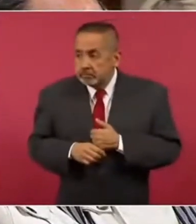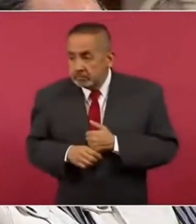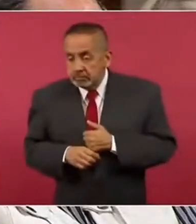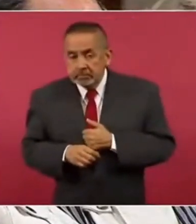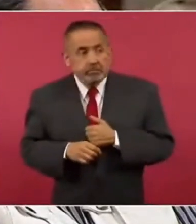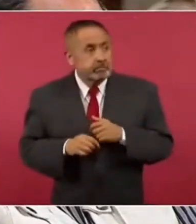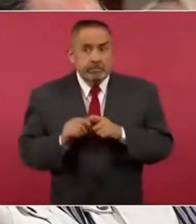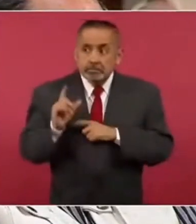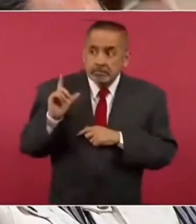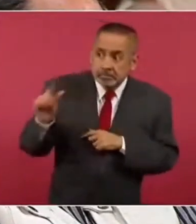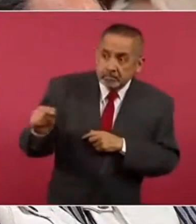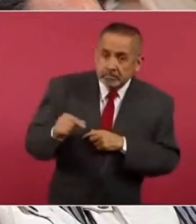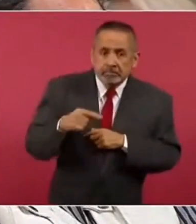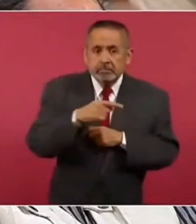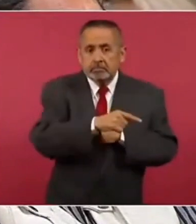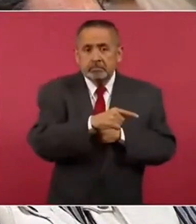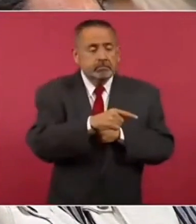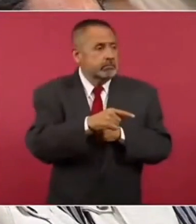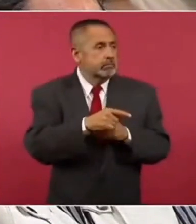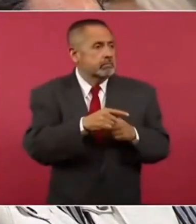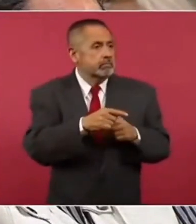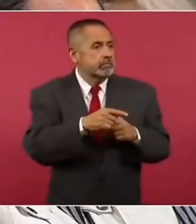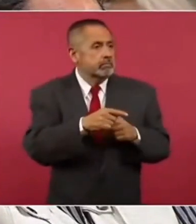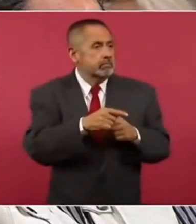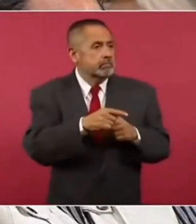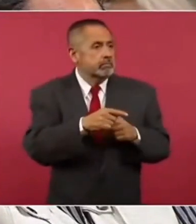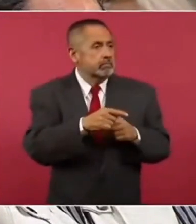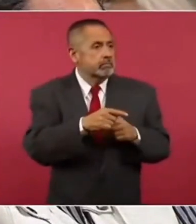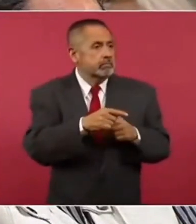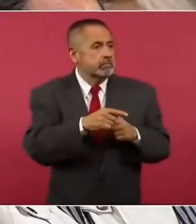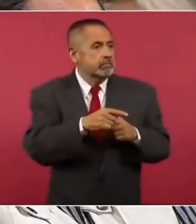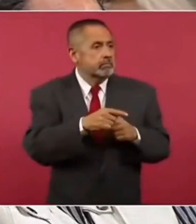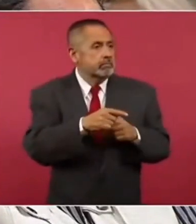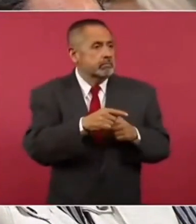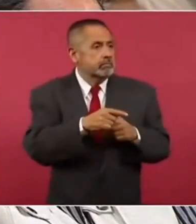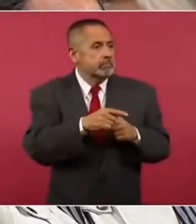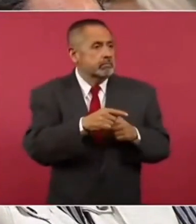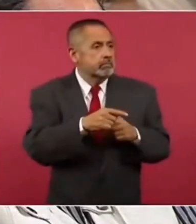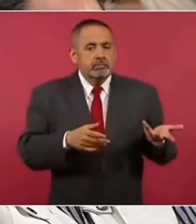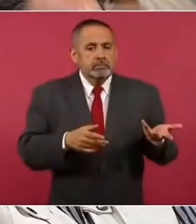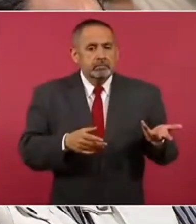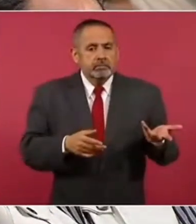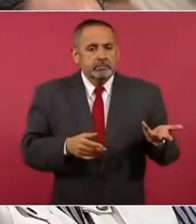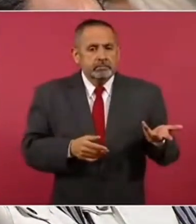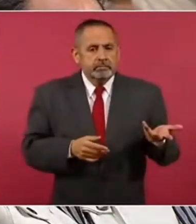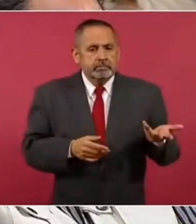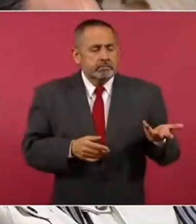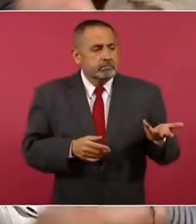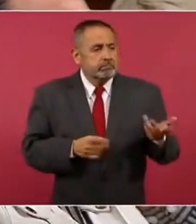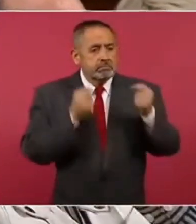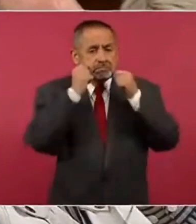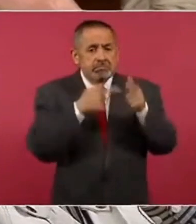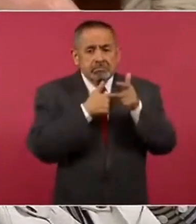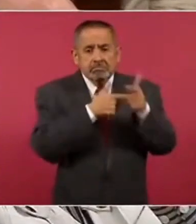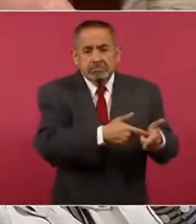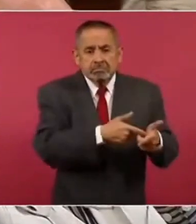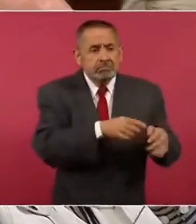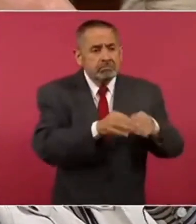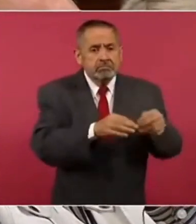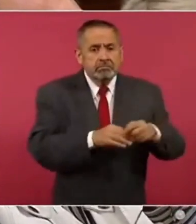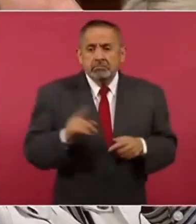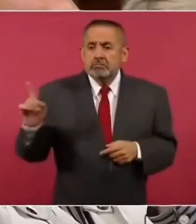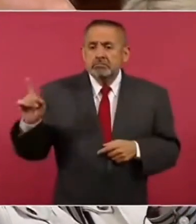sellos y se va la Profepa, no pueden tener a una persona ahí todos los días cuidando.